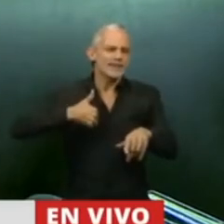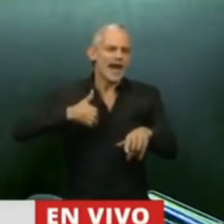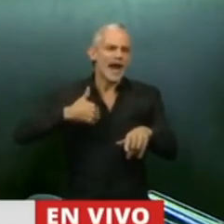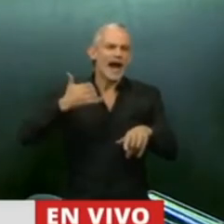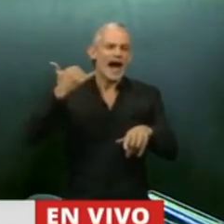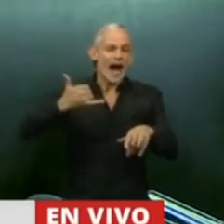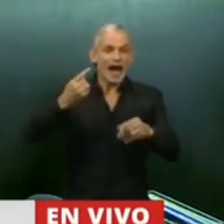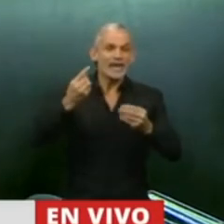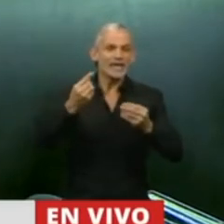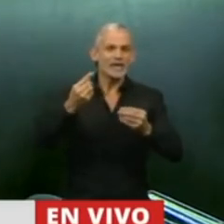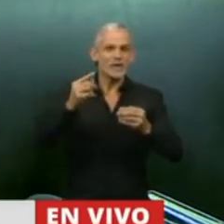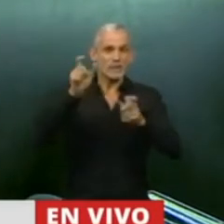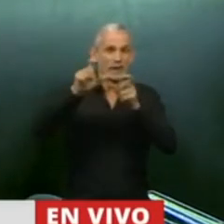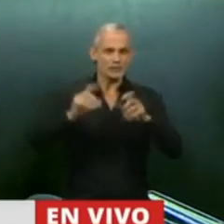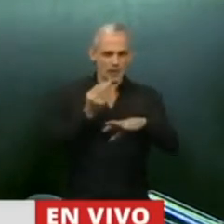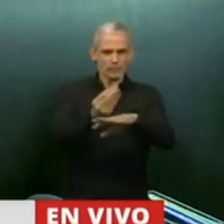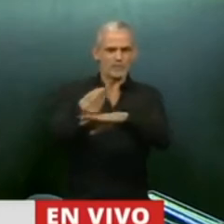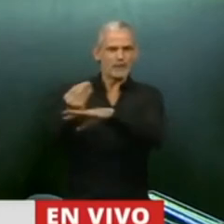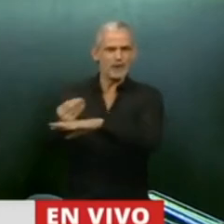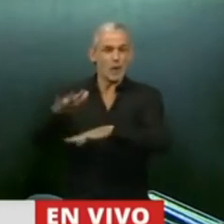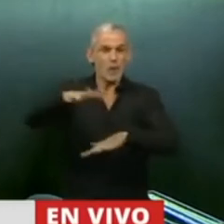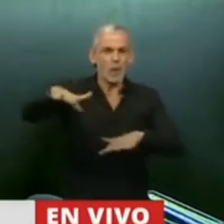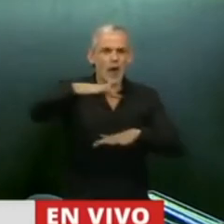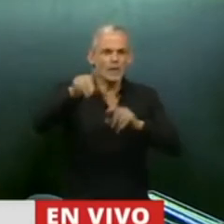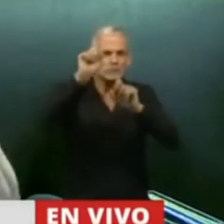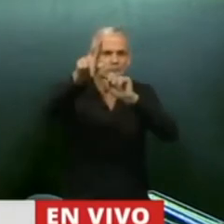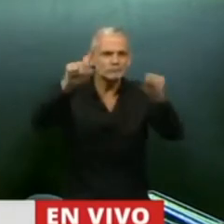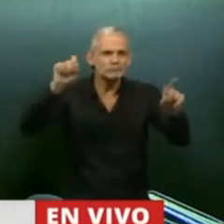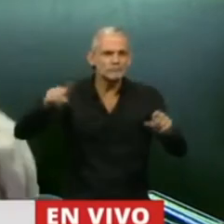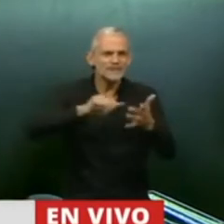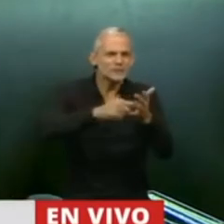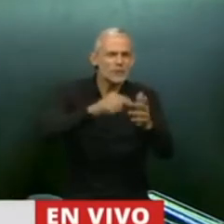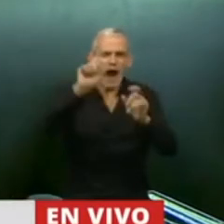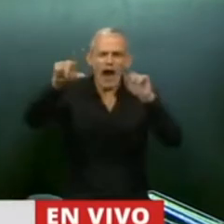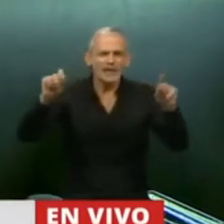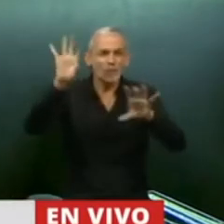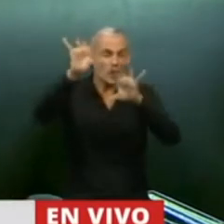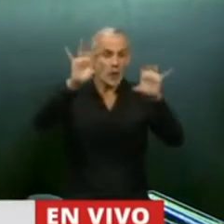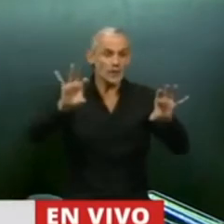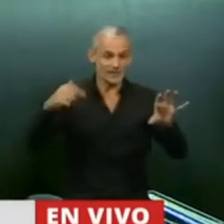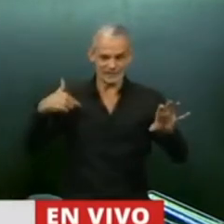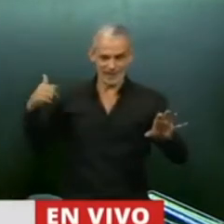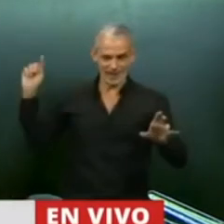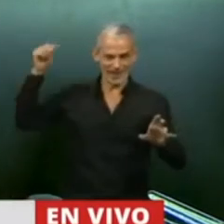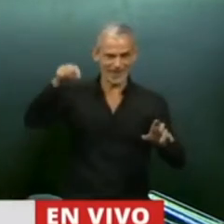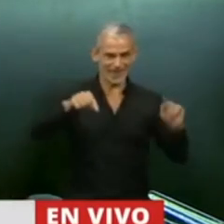que representamos al pueblo de cada una de las ciudades y de las provincias de donde provenimos,